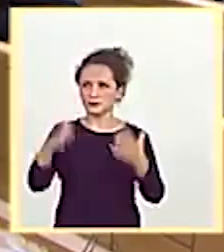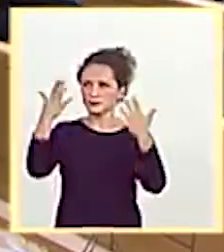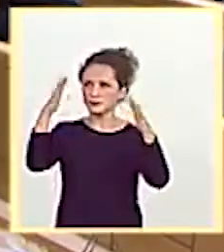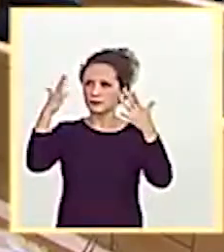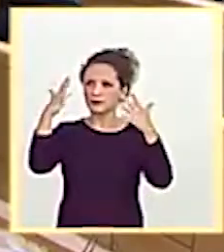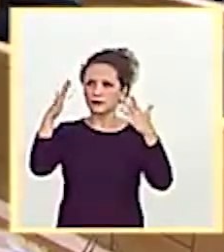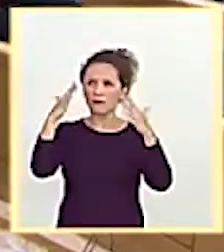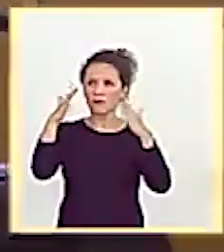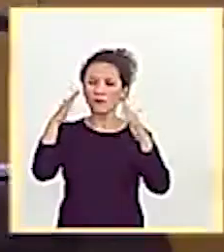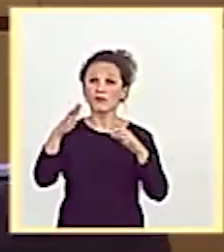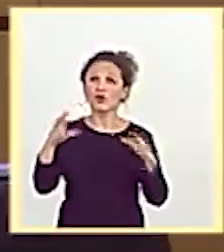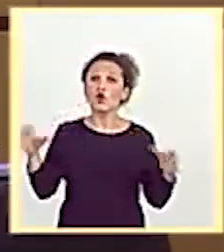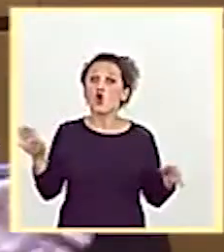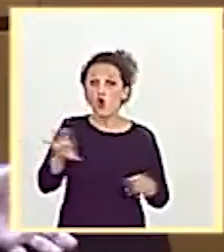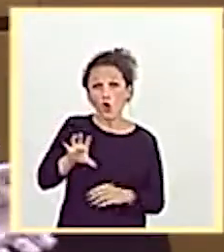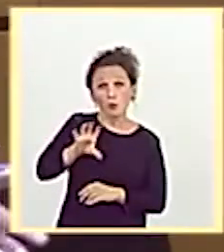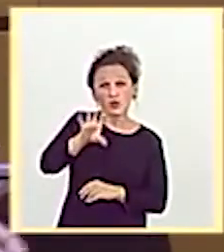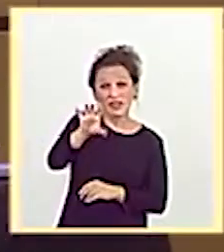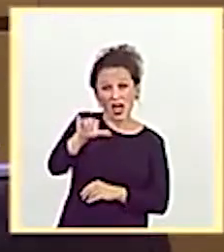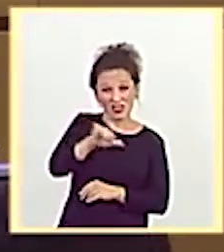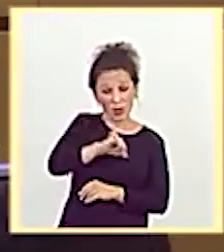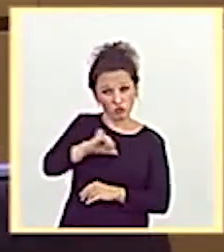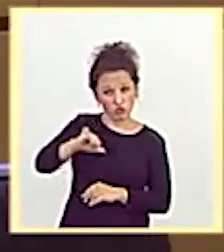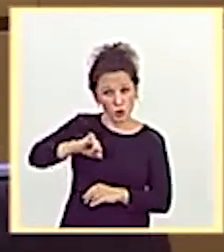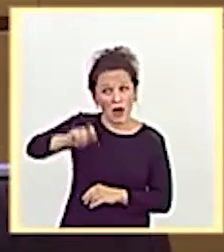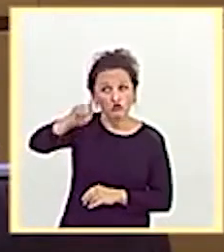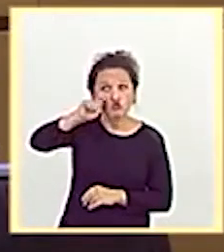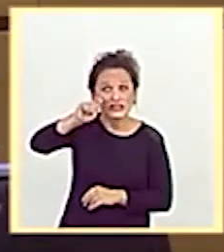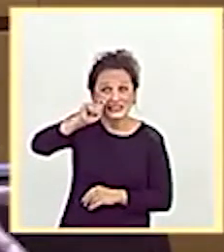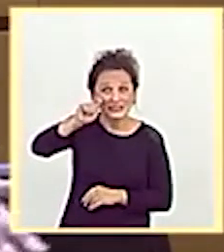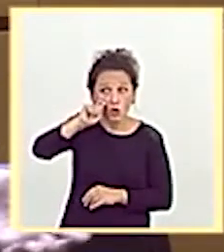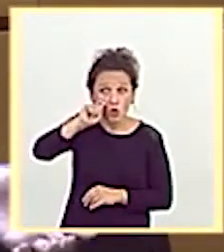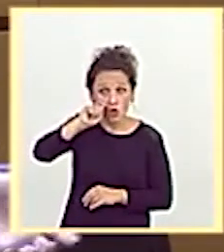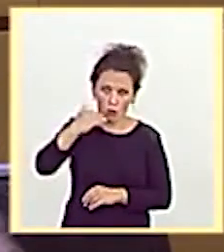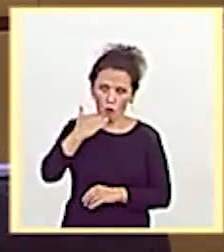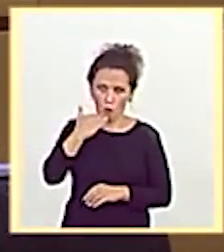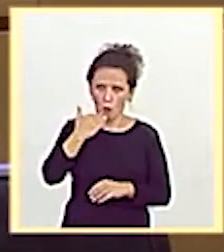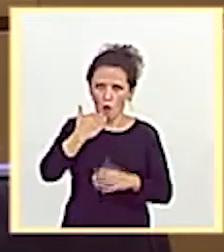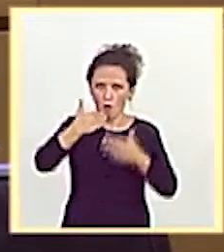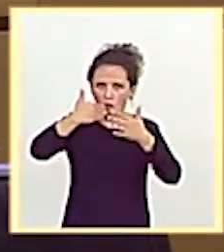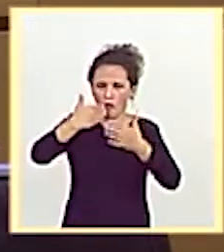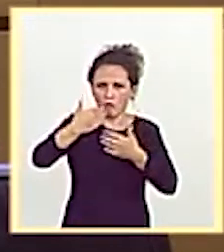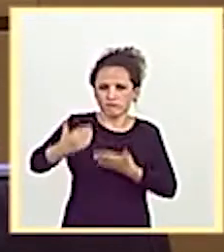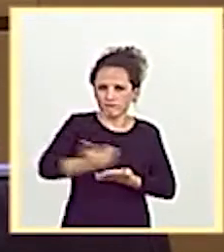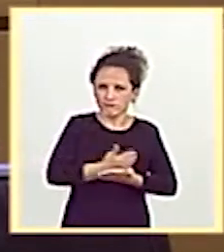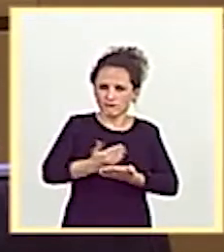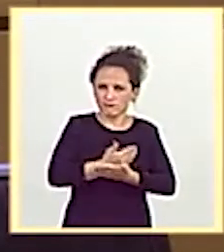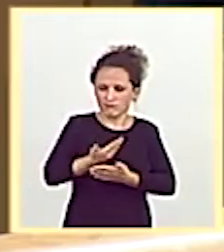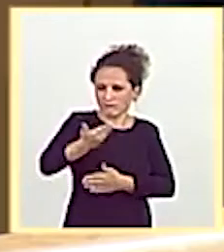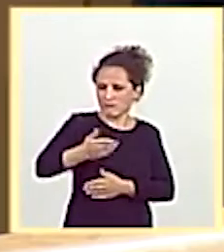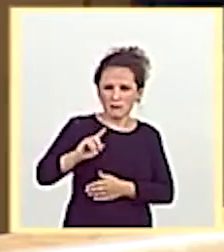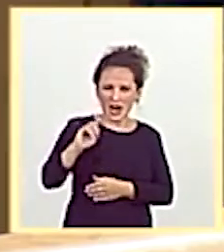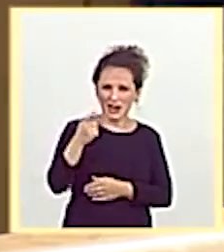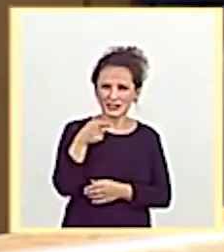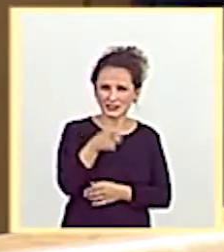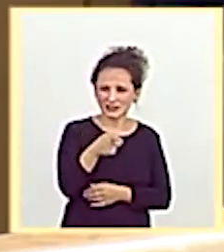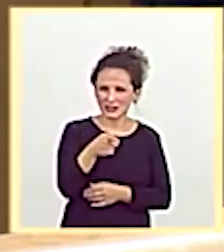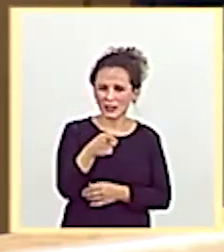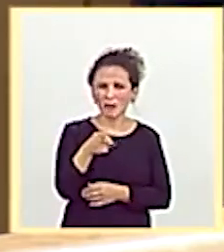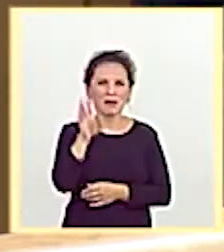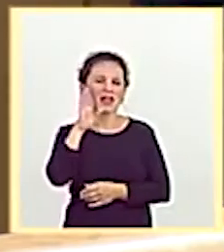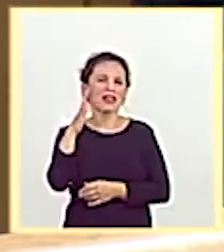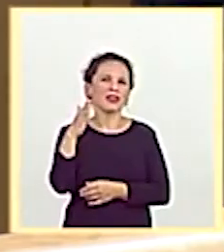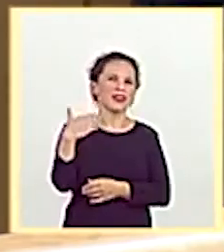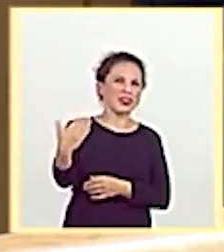Una comunidad autónoma que tiene el turismo como principal industria no puede malograr esta oportunidad y lo ha hecho por